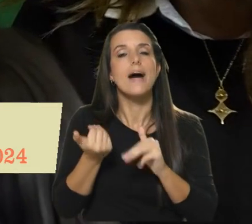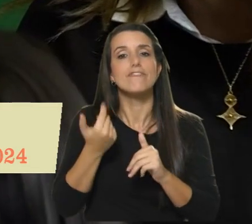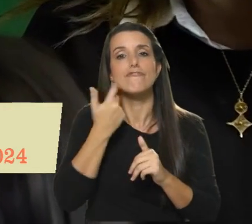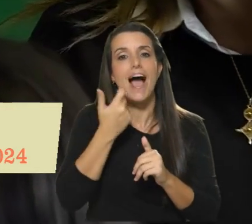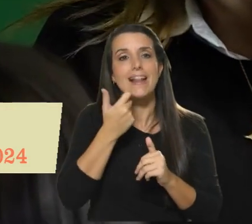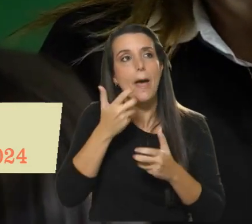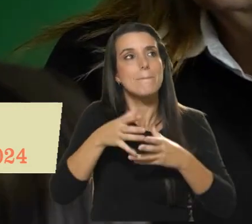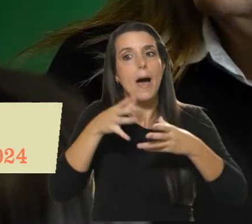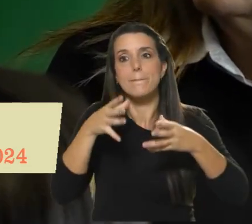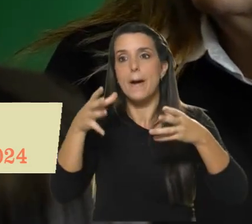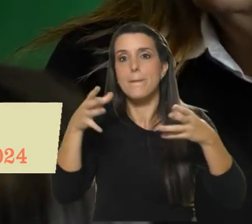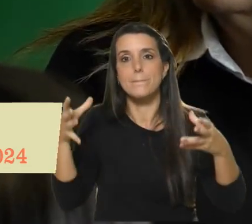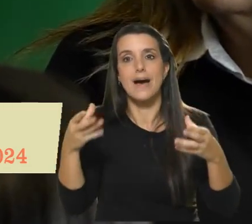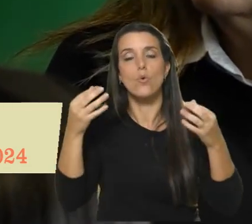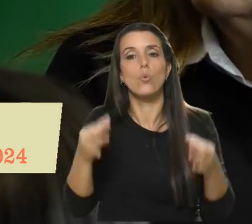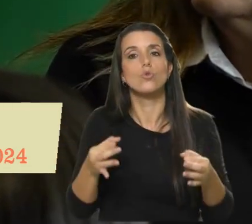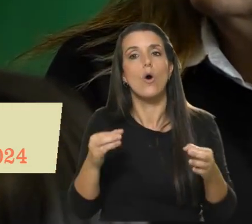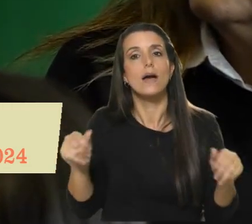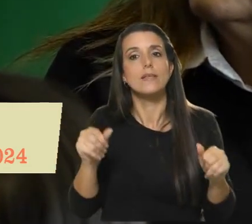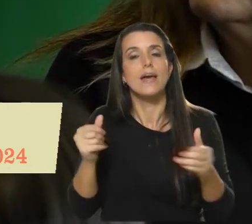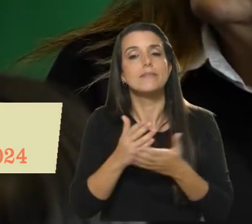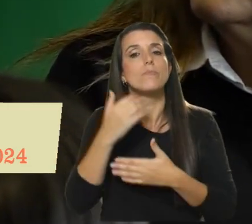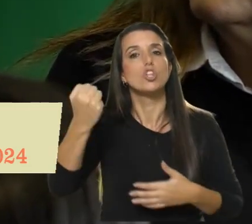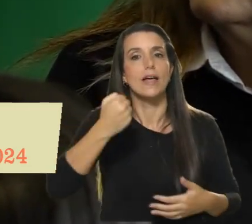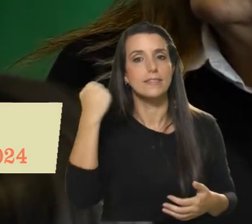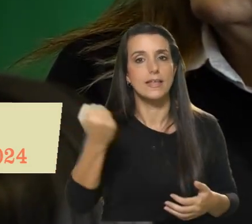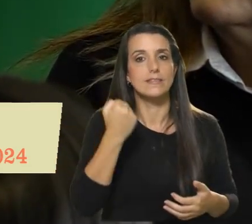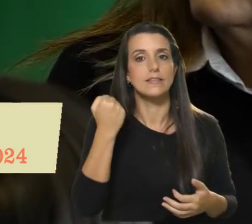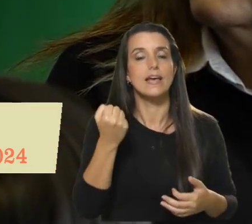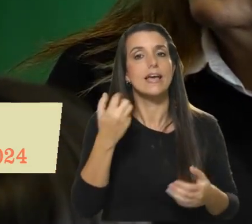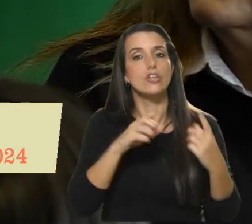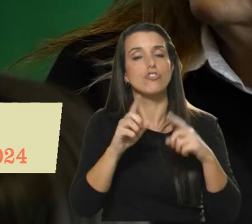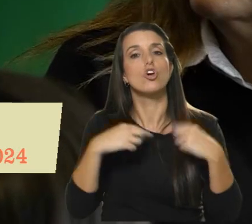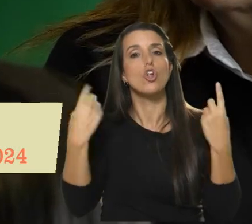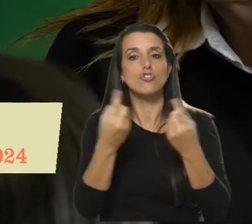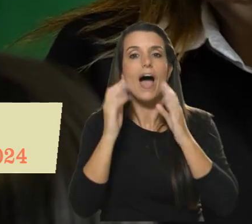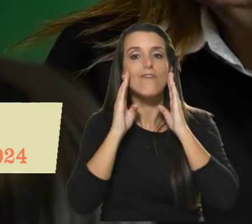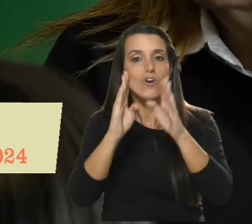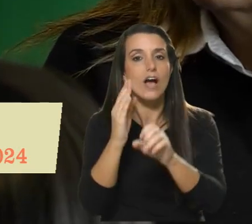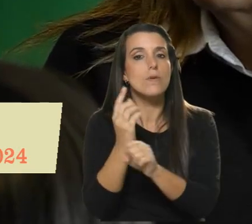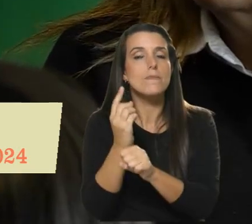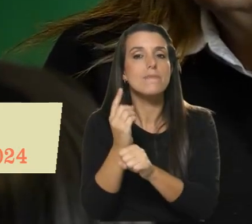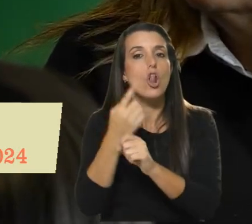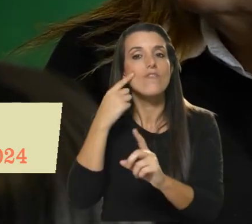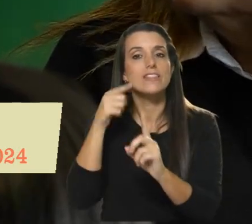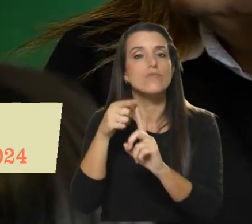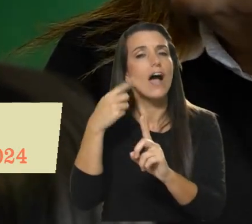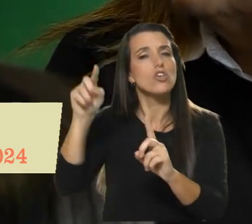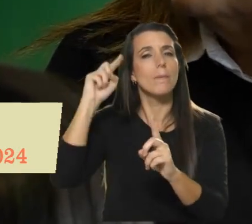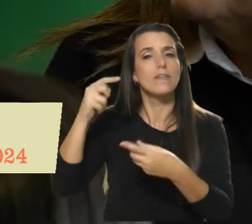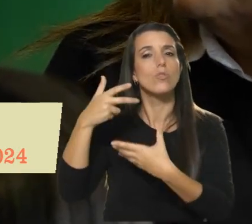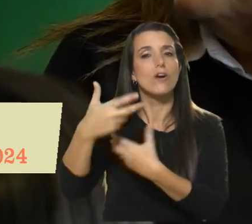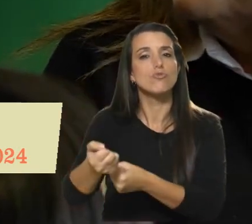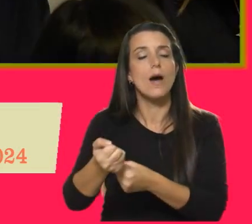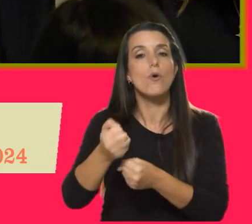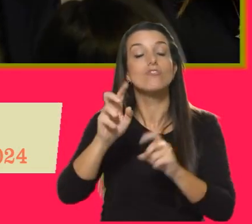lugar. Las necesidades son siempre muy importantes. Entonces, estamos abocados como primer objetivo. El año pasado ayudamos a